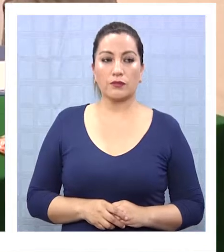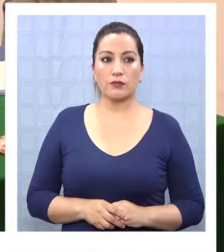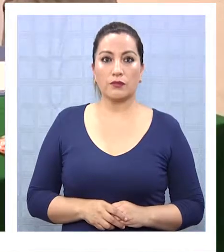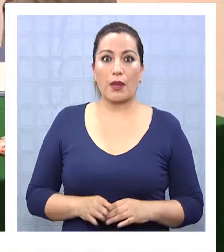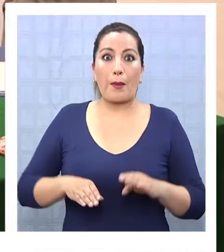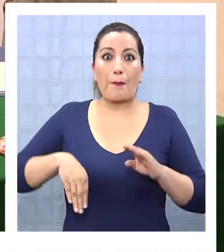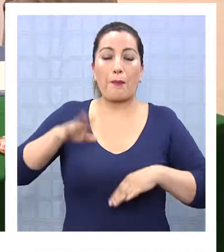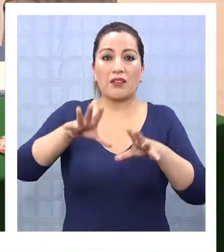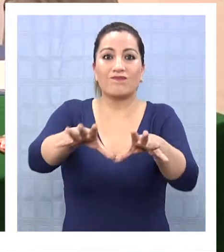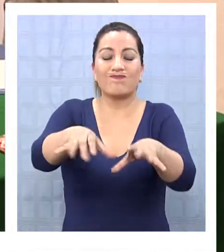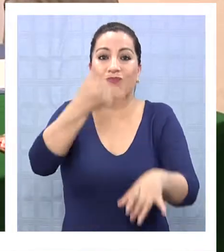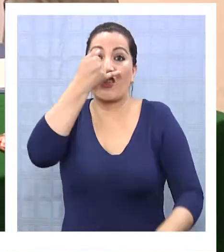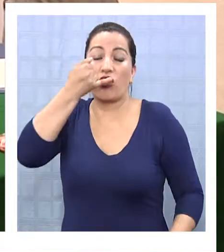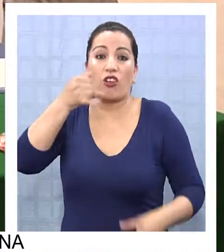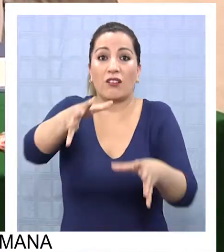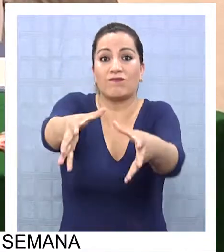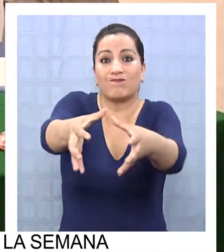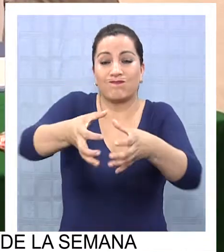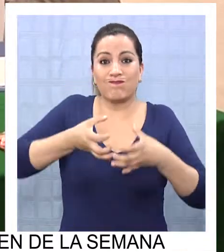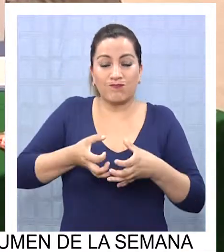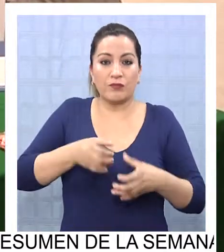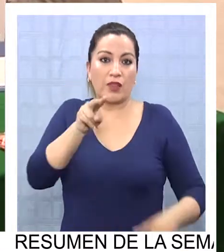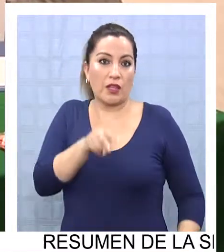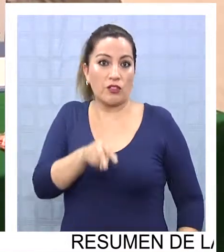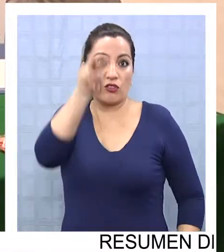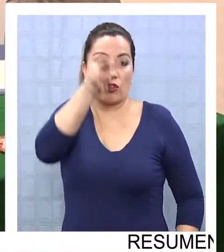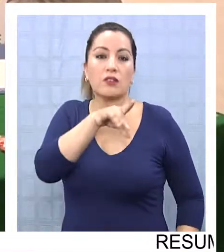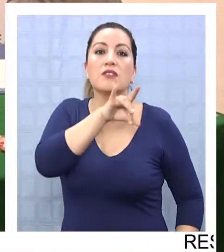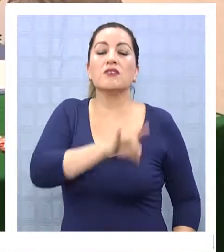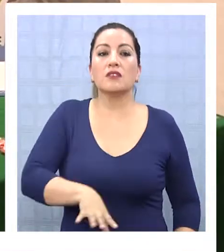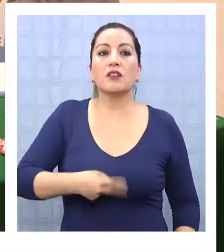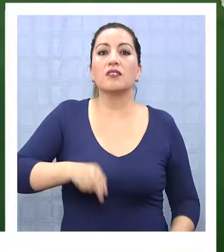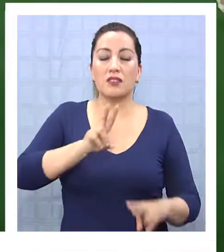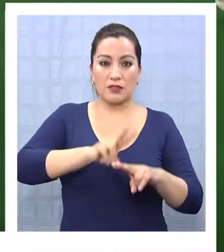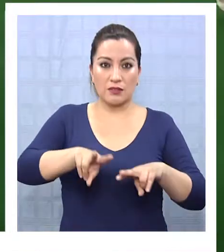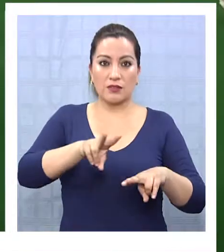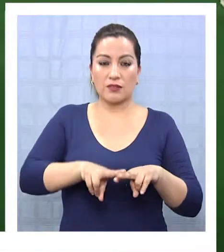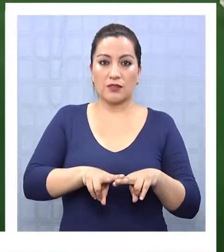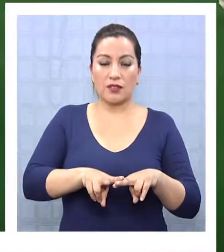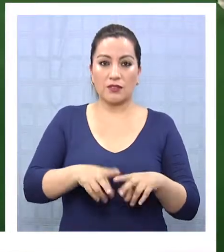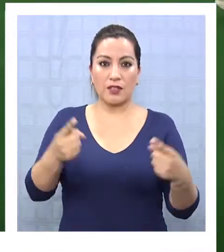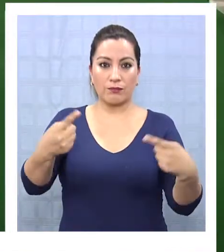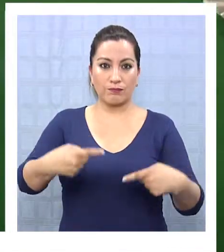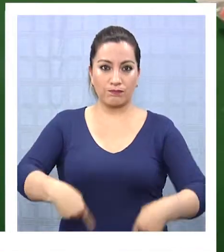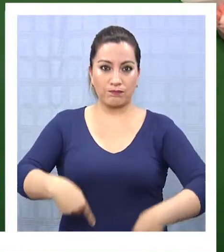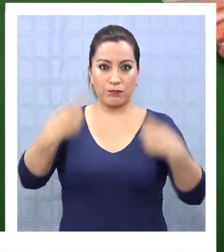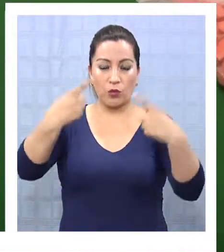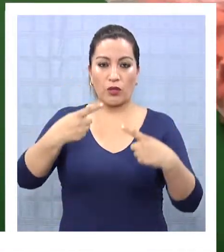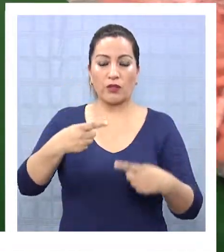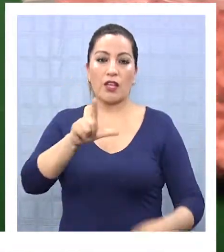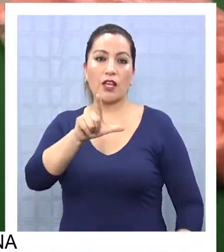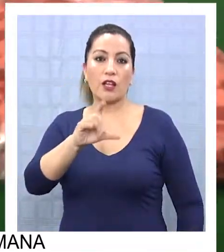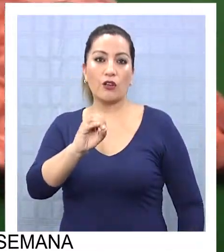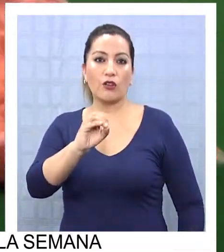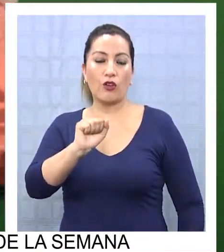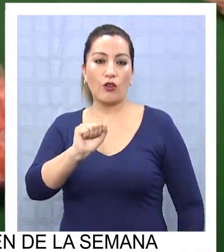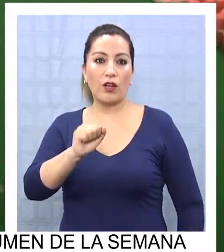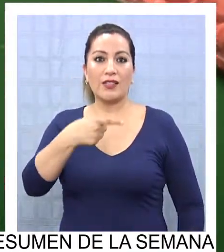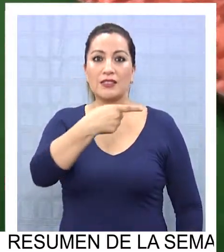El mayor decomiso de drogas sintéticas de la zona norte de Chile se registró en la avanzada aduanera del LOA,